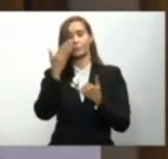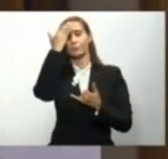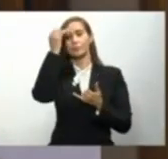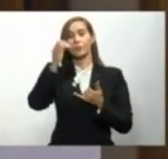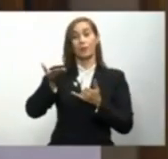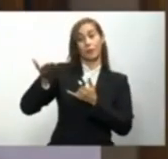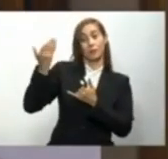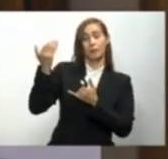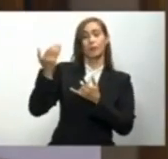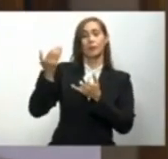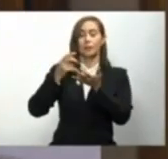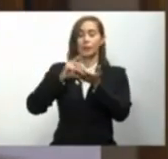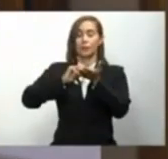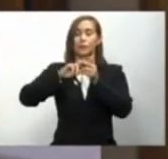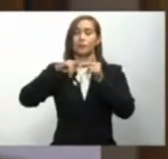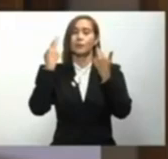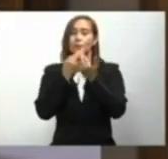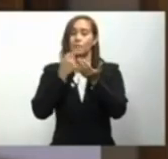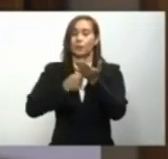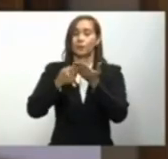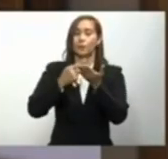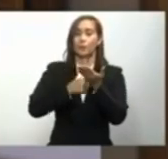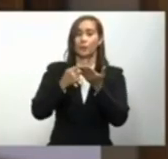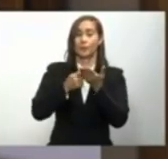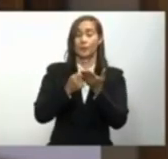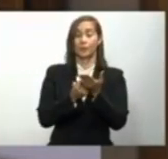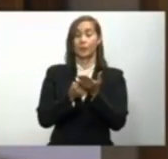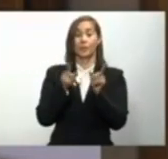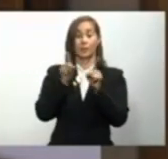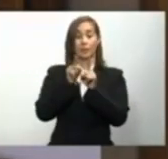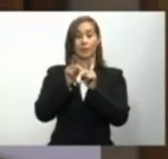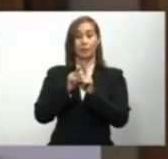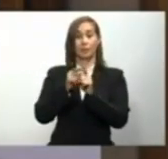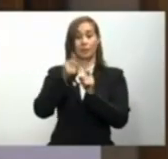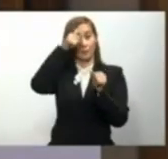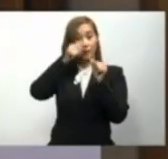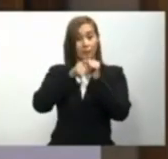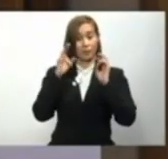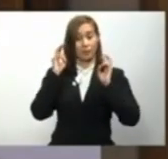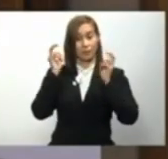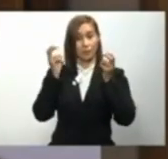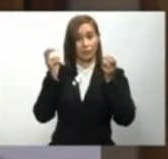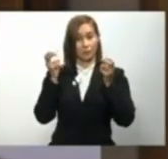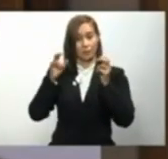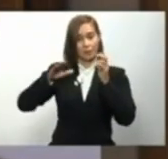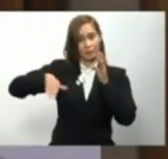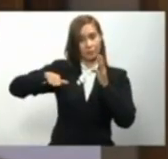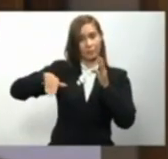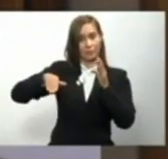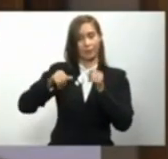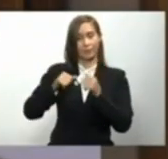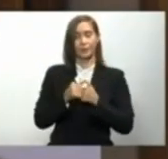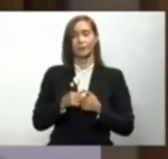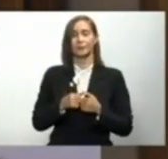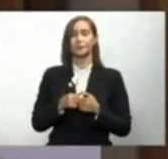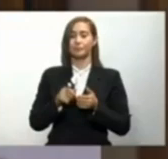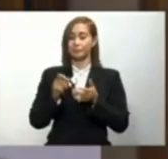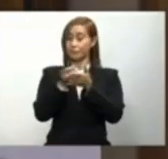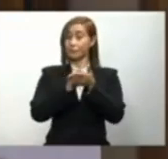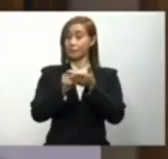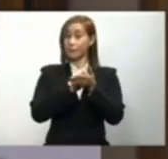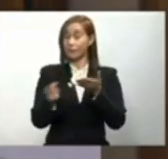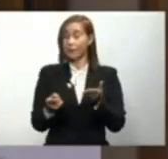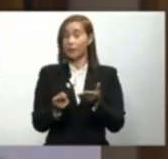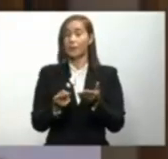debe ser ejecutado sin olvidar los temas pendientes. La firma del pacto no implica que los temas pendientes, como los